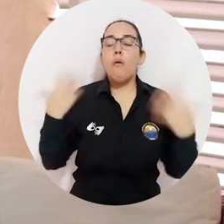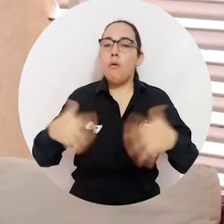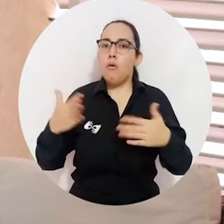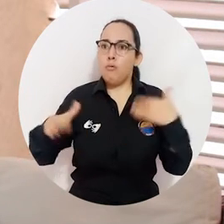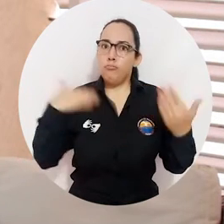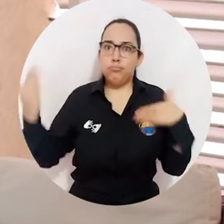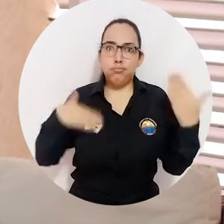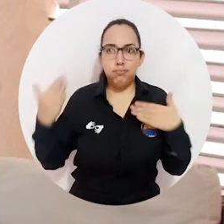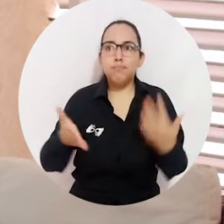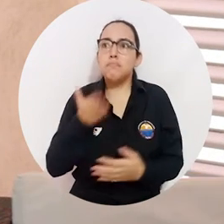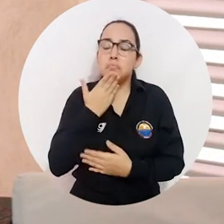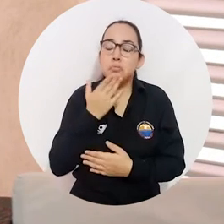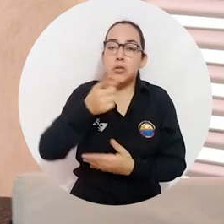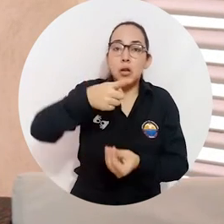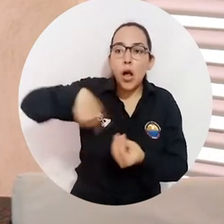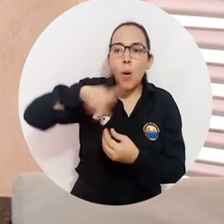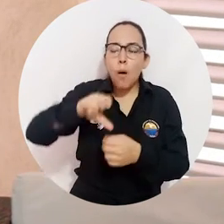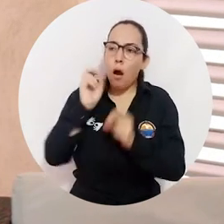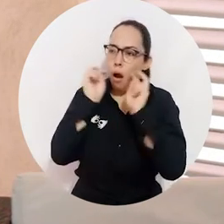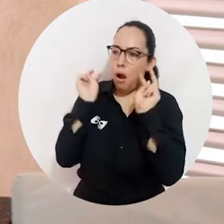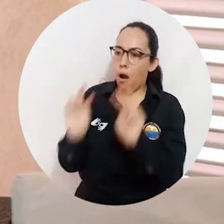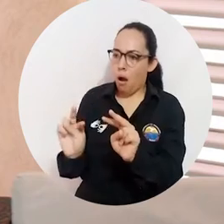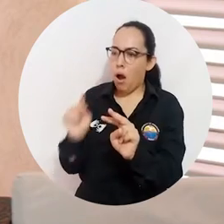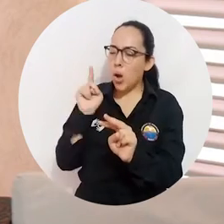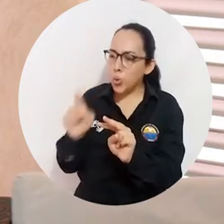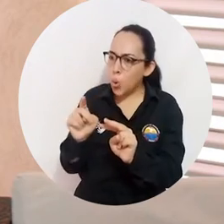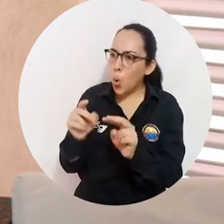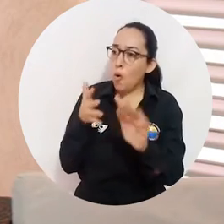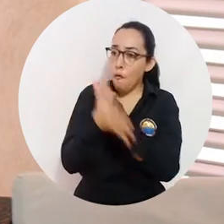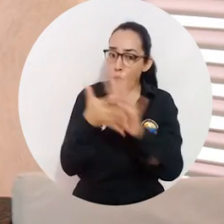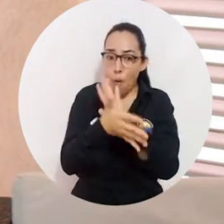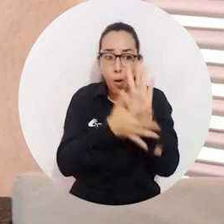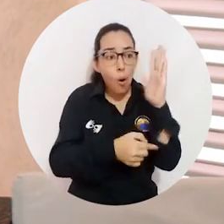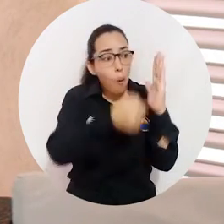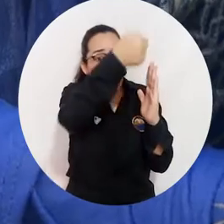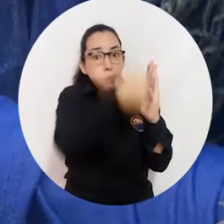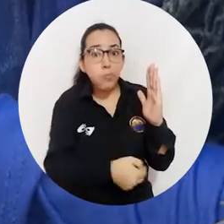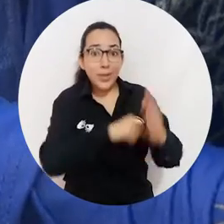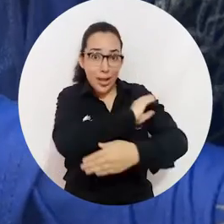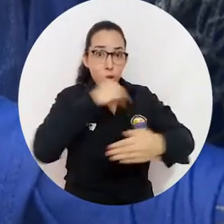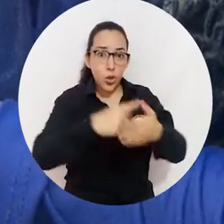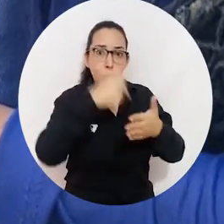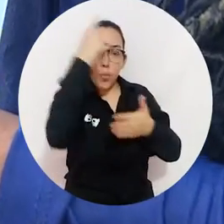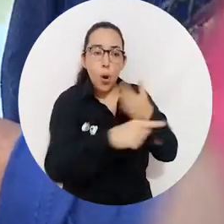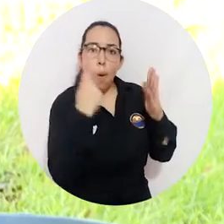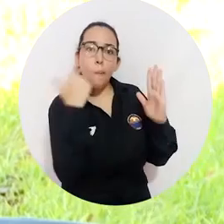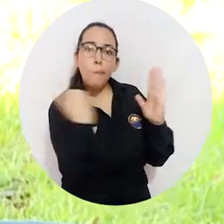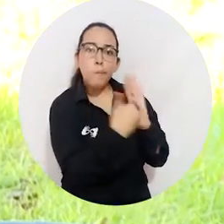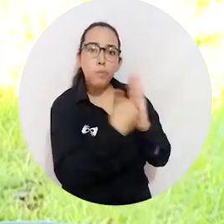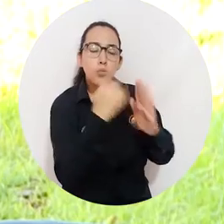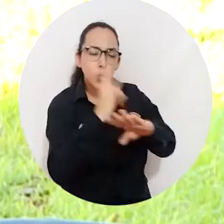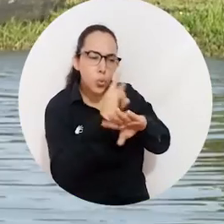resultado súper satisfactorio en el cual ellos pudieron evidenciar que todo lo que se tenía en los informes de gestión del proyecto